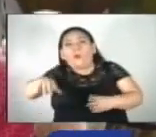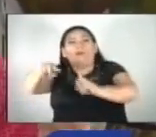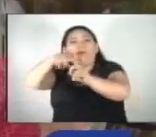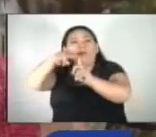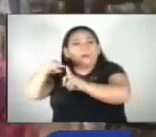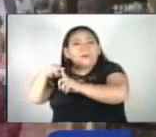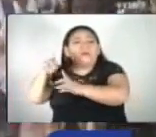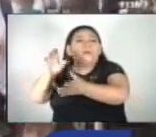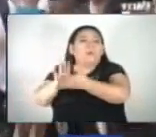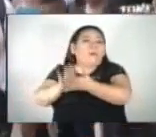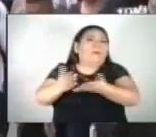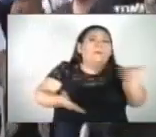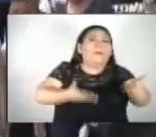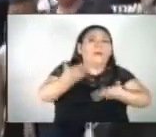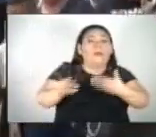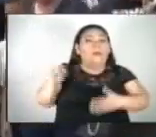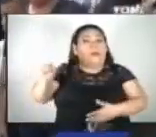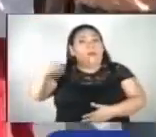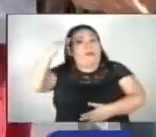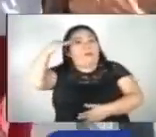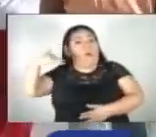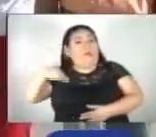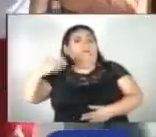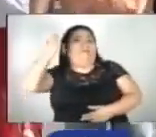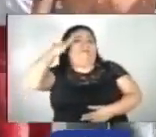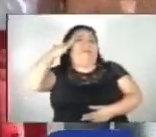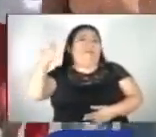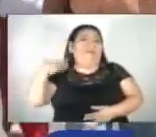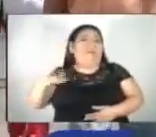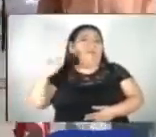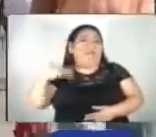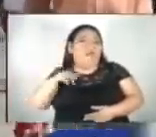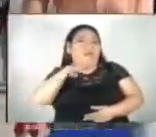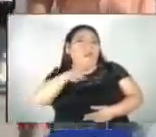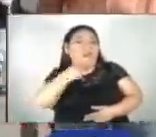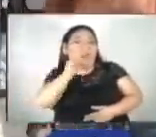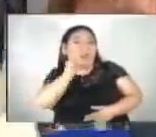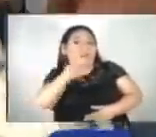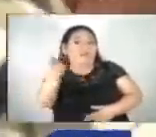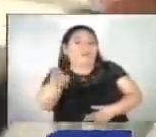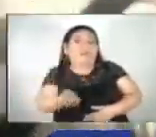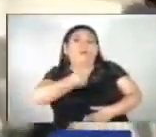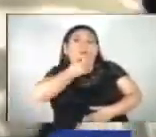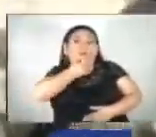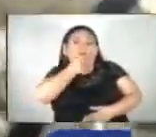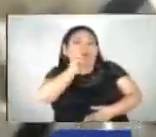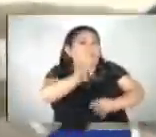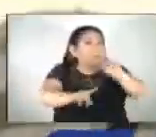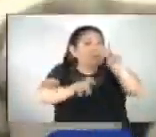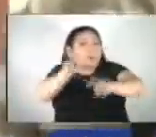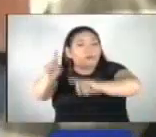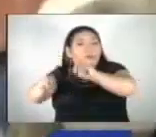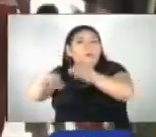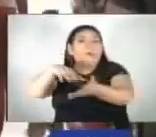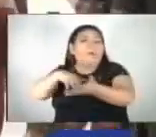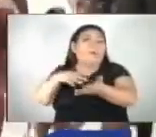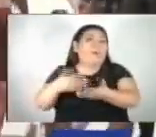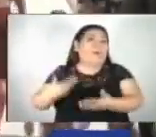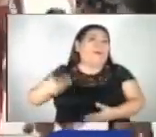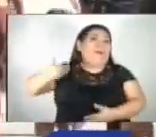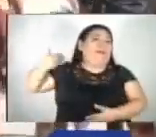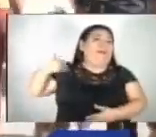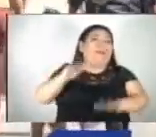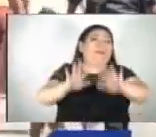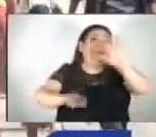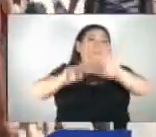mercados? La experta además señaló que utilizar datos que no están actualizados como un censo poblacional realizado hace 17